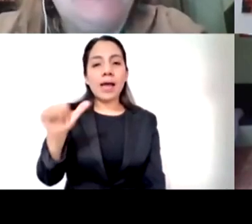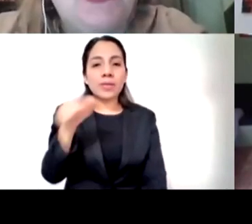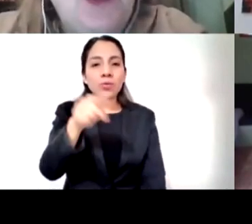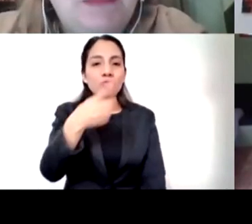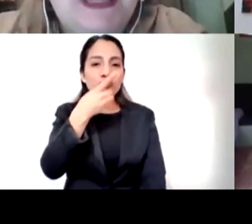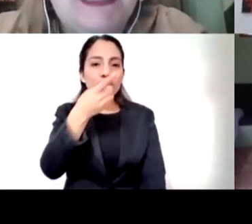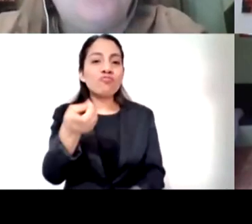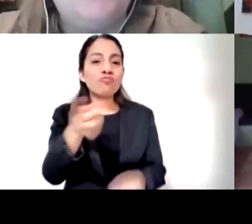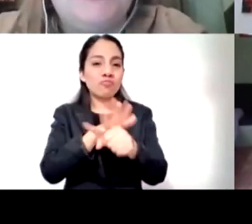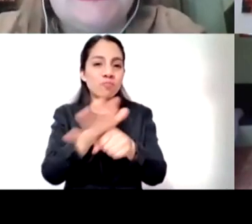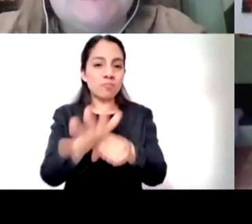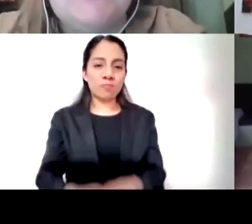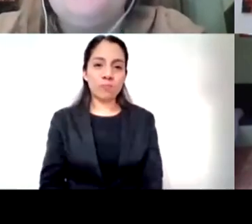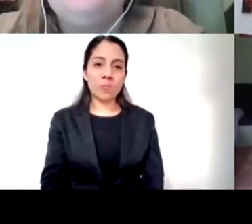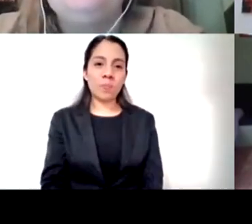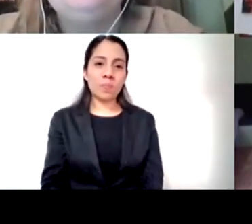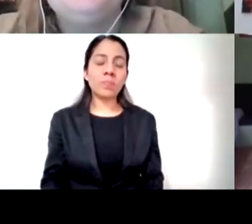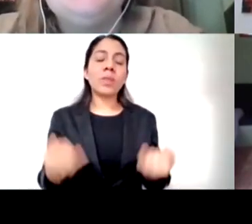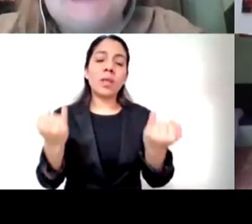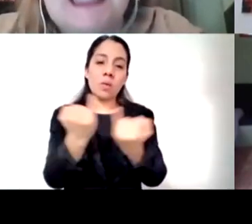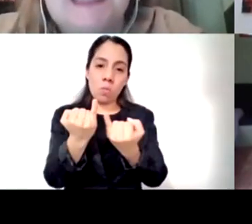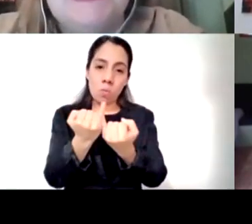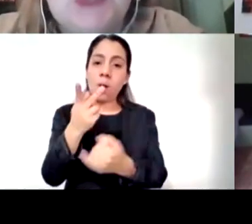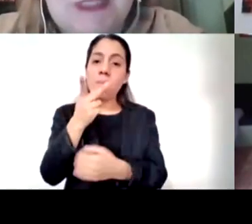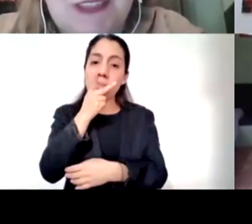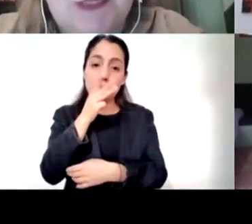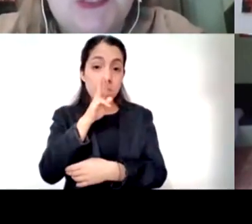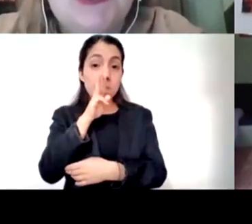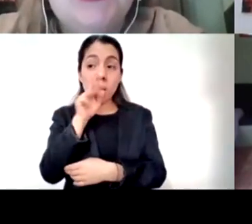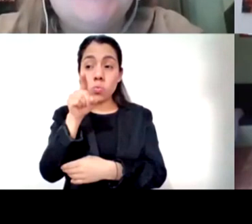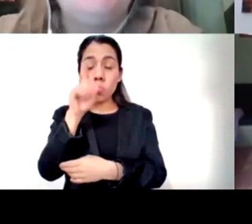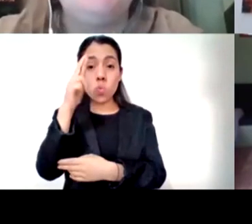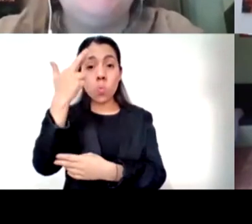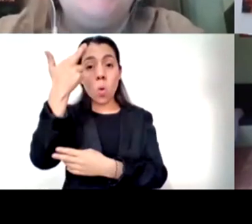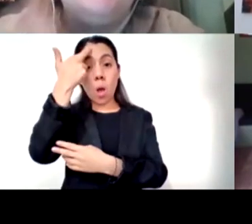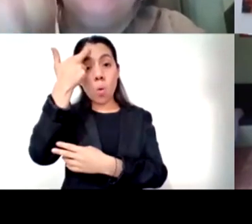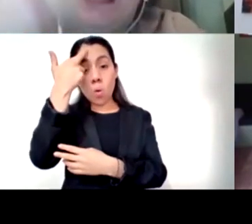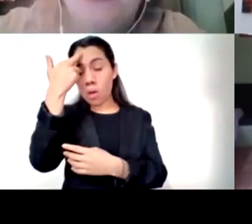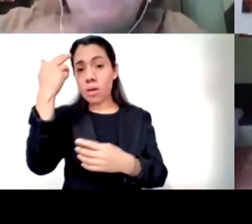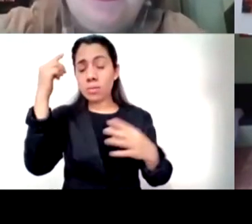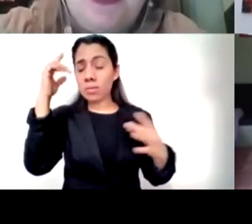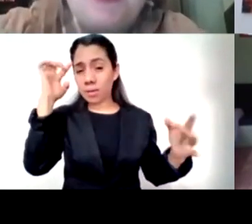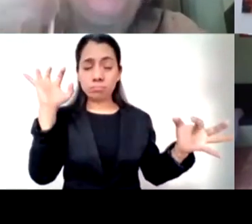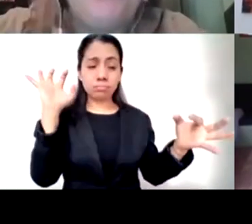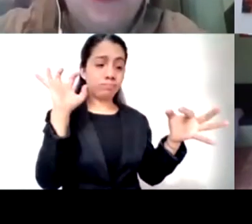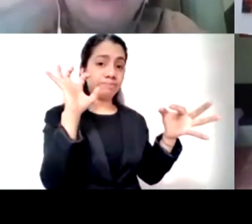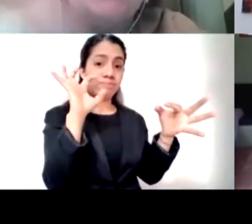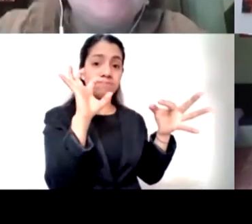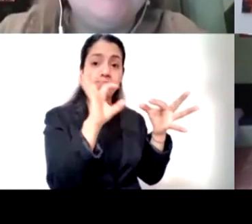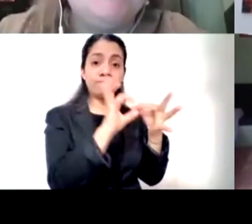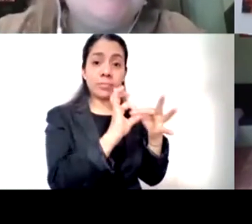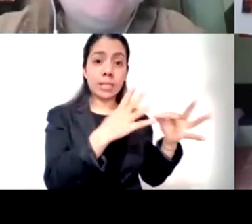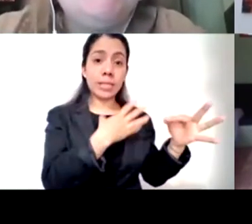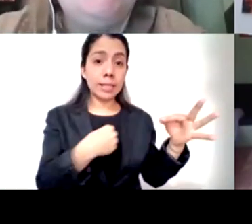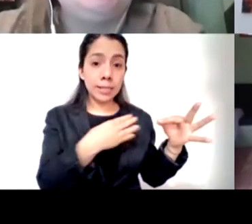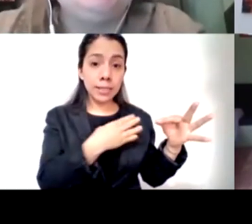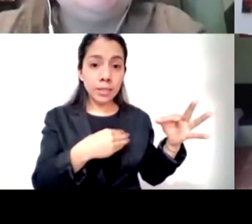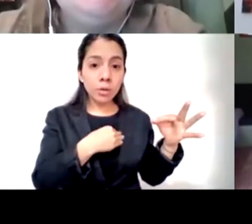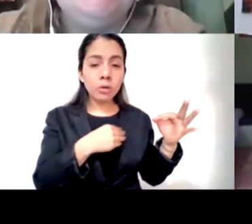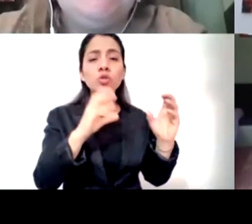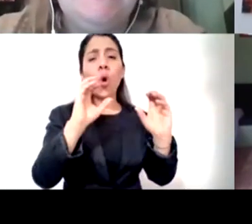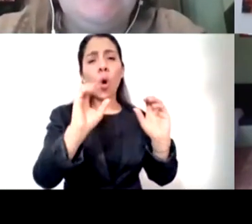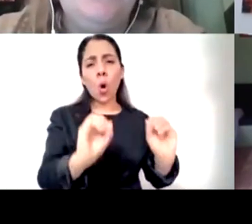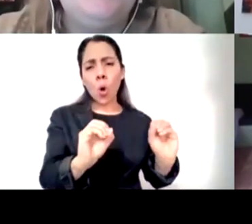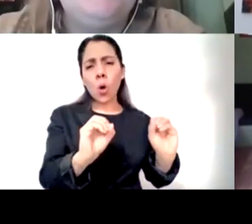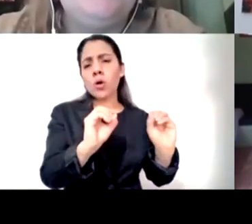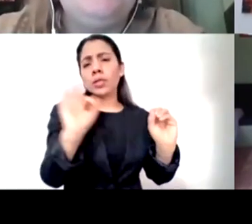igualmente conéctate con el sentir de los hijos sea que el tuyo propio o de los niños y las niñas